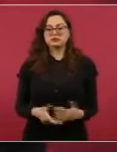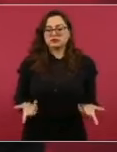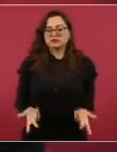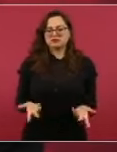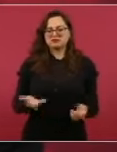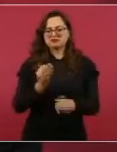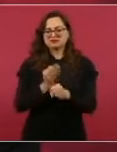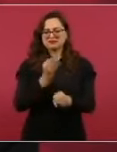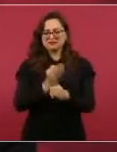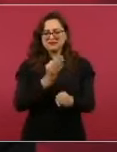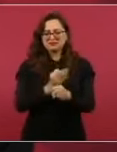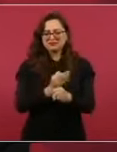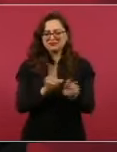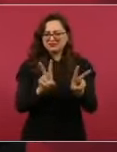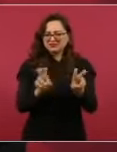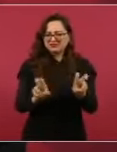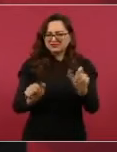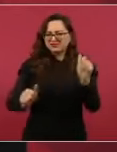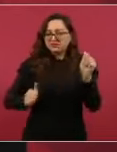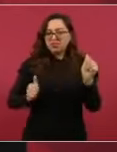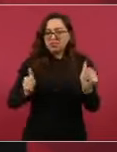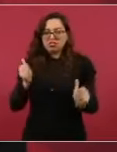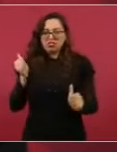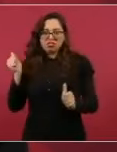una actitud